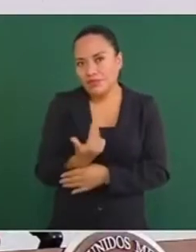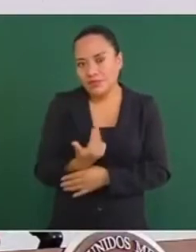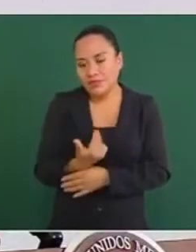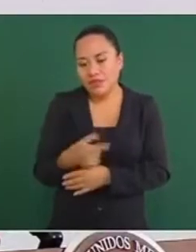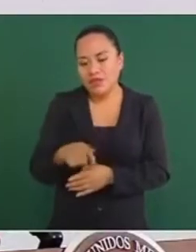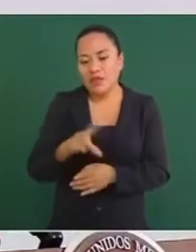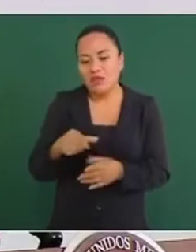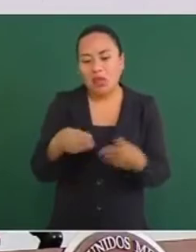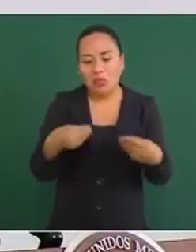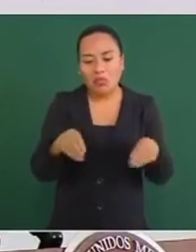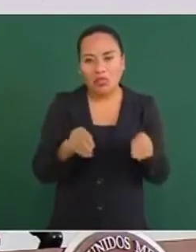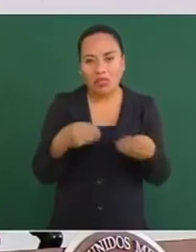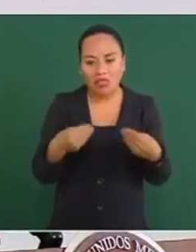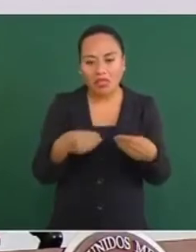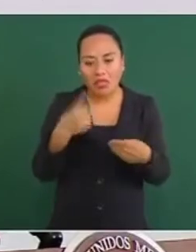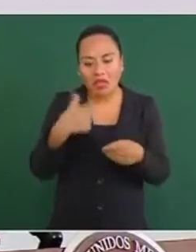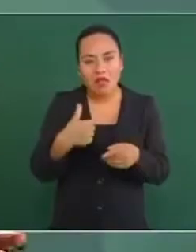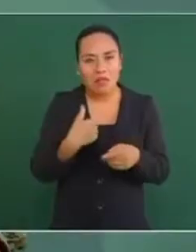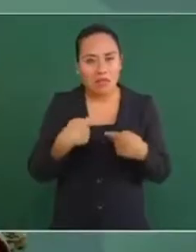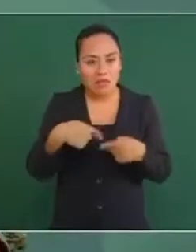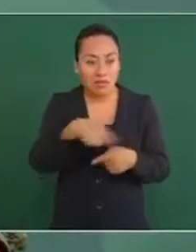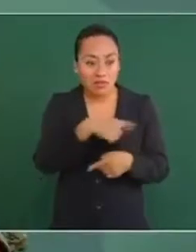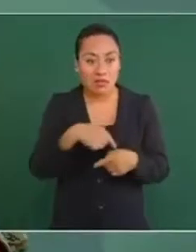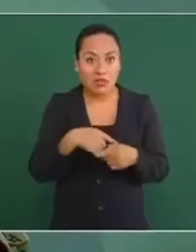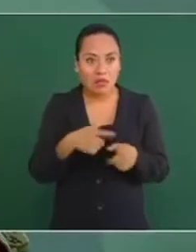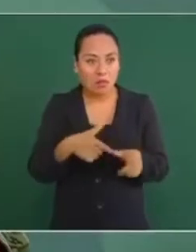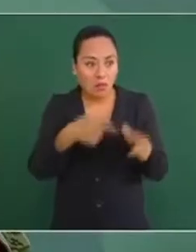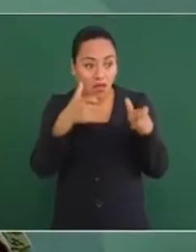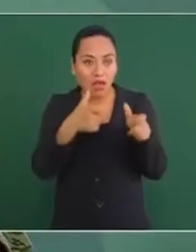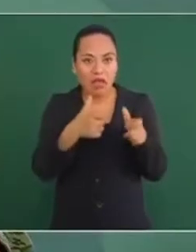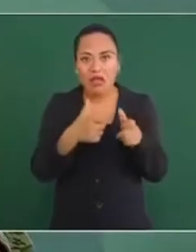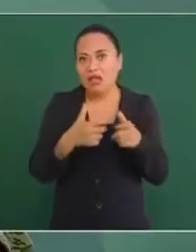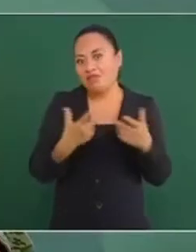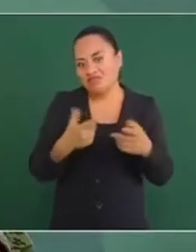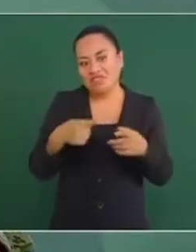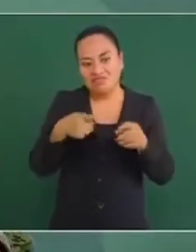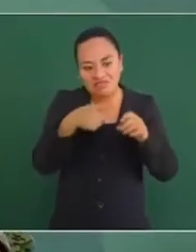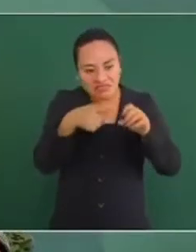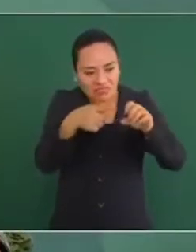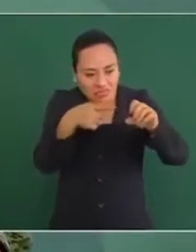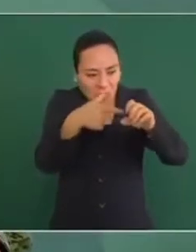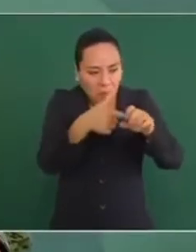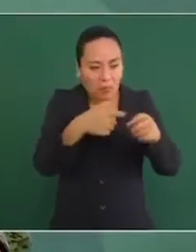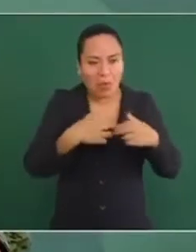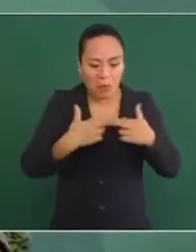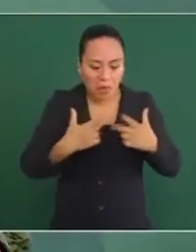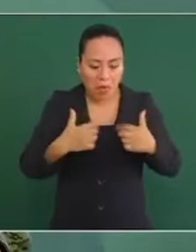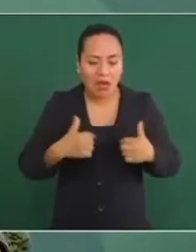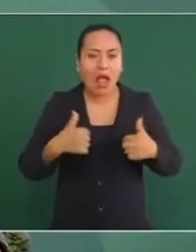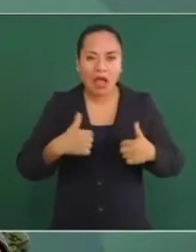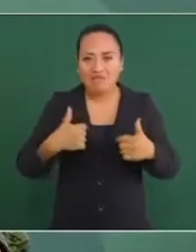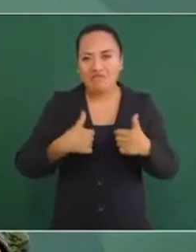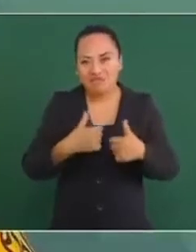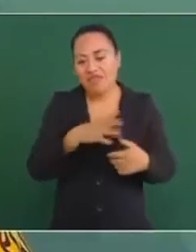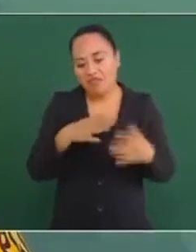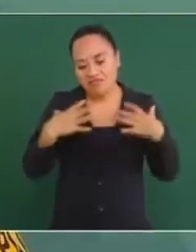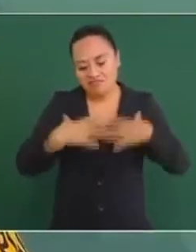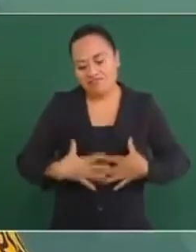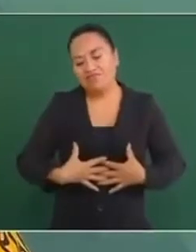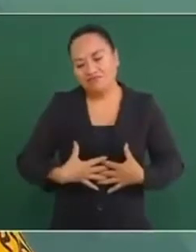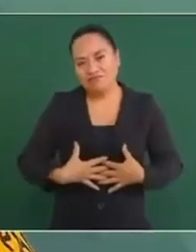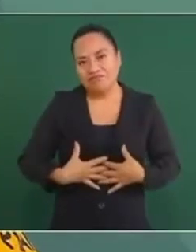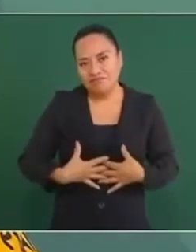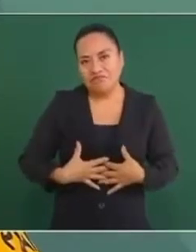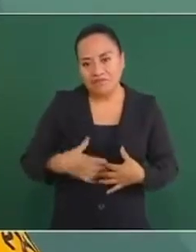vulnerable la persona que las usa porque no tiene el material a resistencia suficiente para detener un